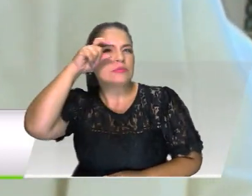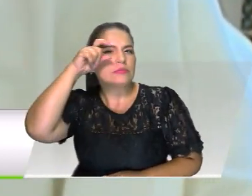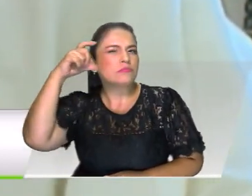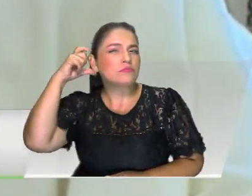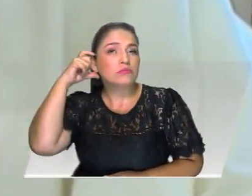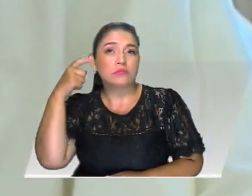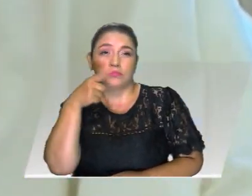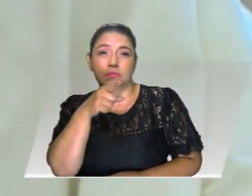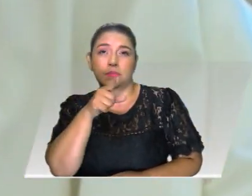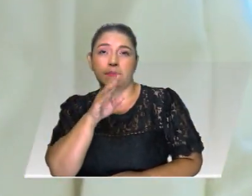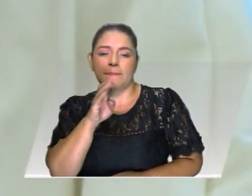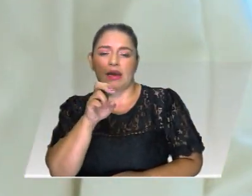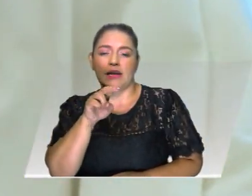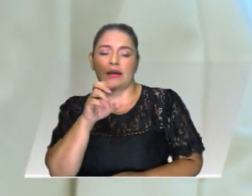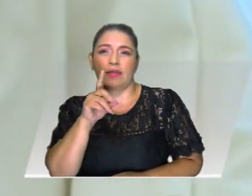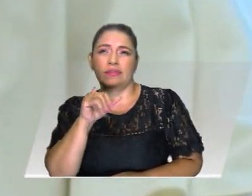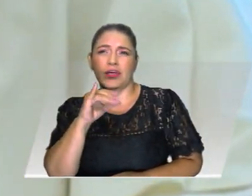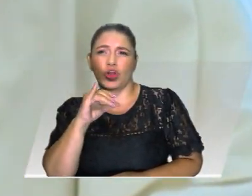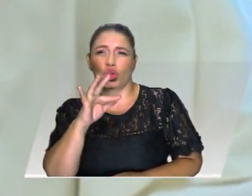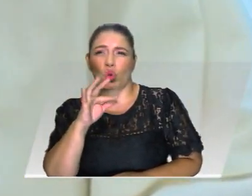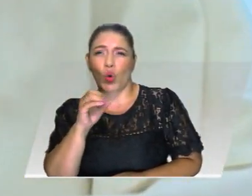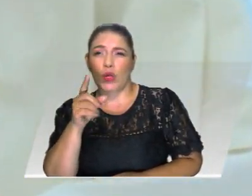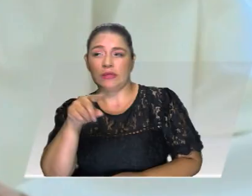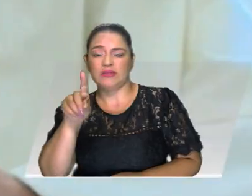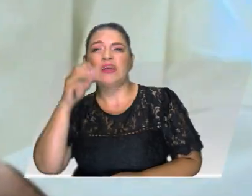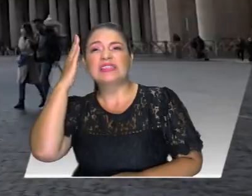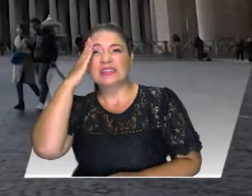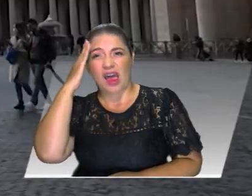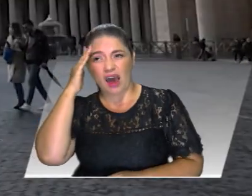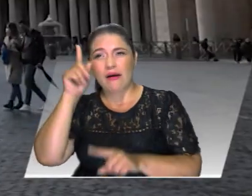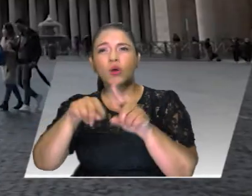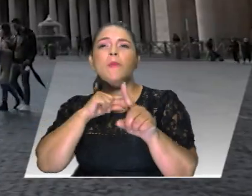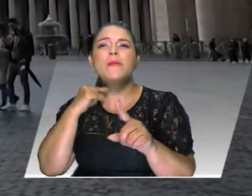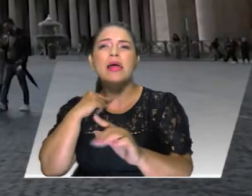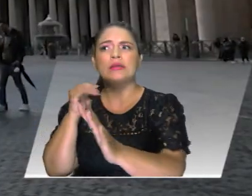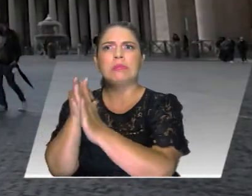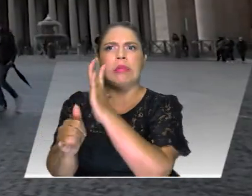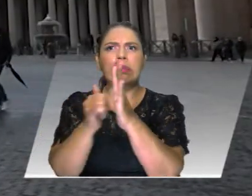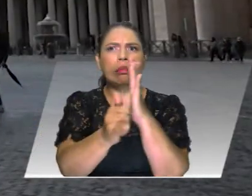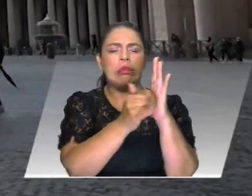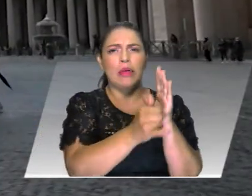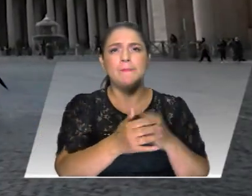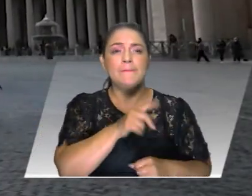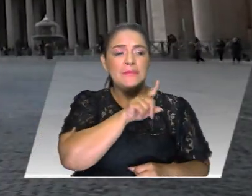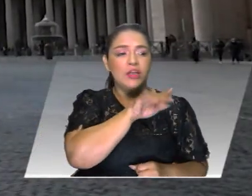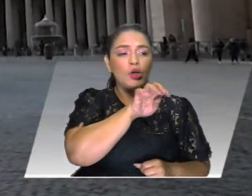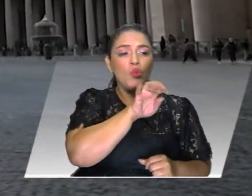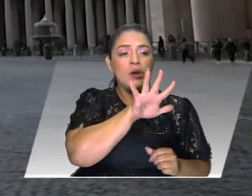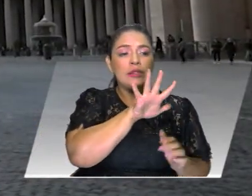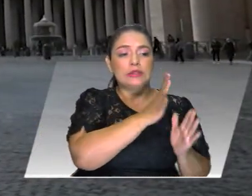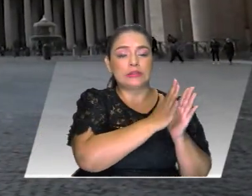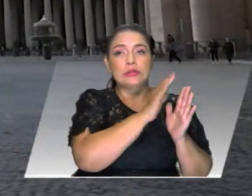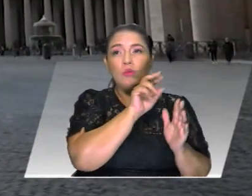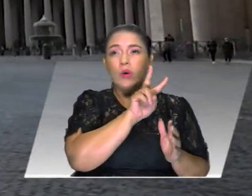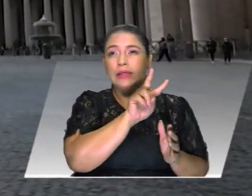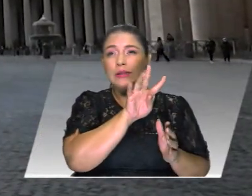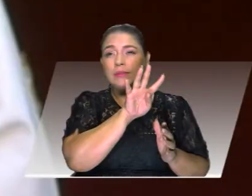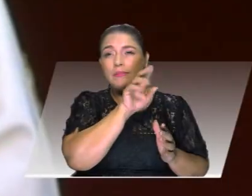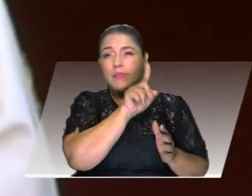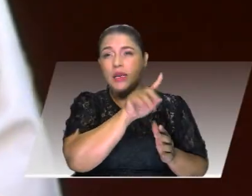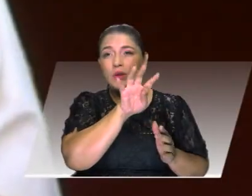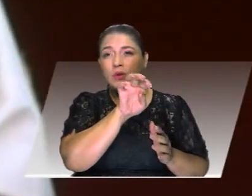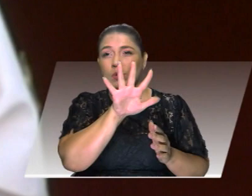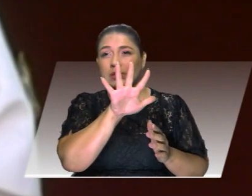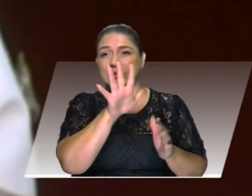Benedicto XVI tenía conocimiento de estos abusos cometidos entre 1945 y 2019. Josef